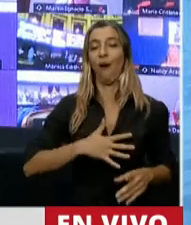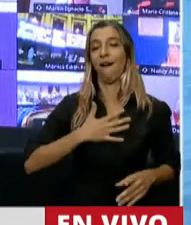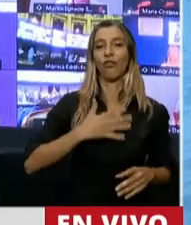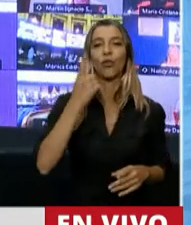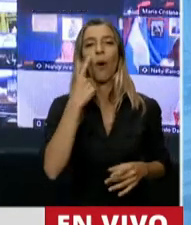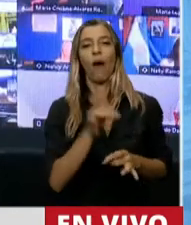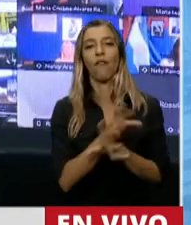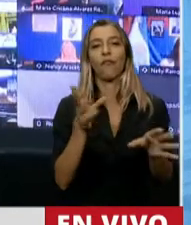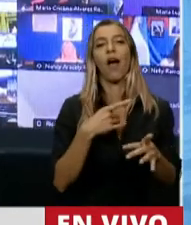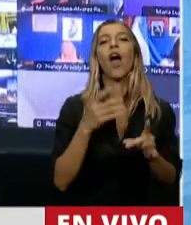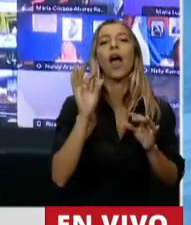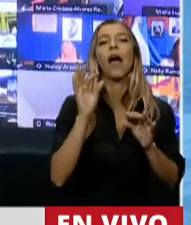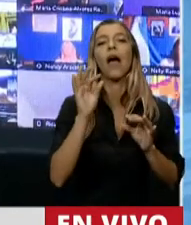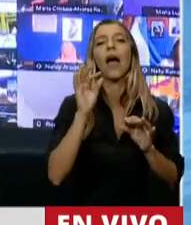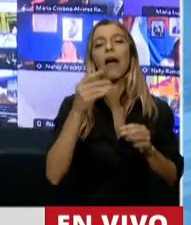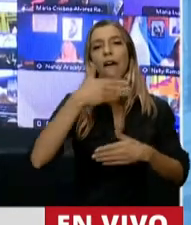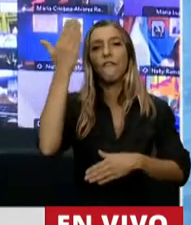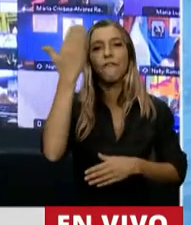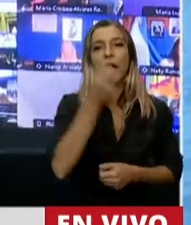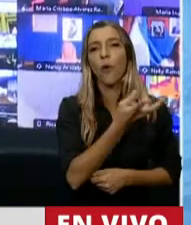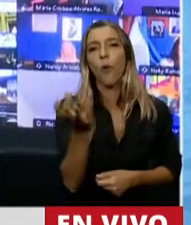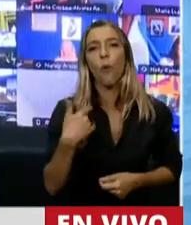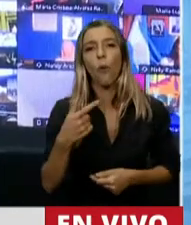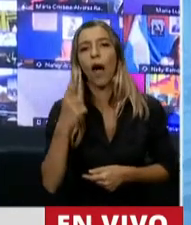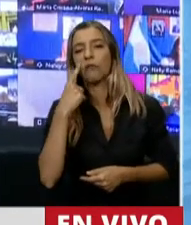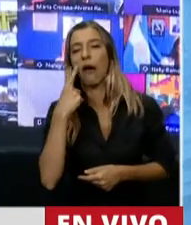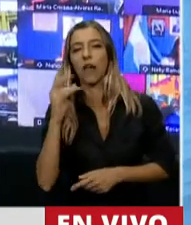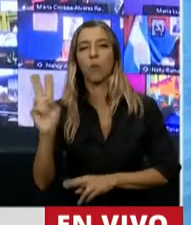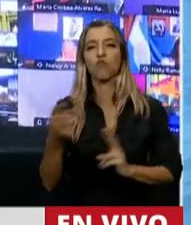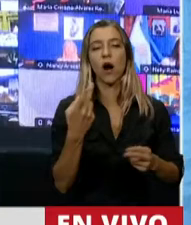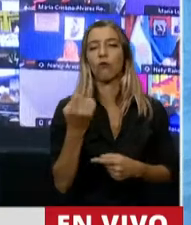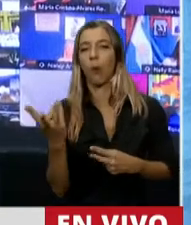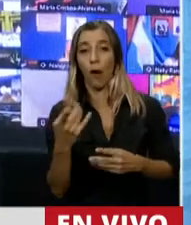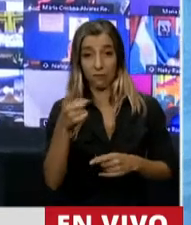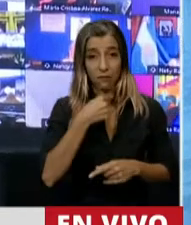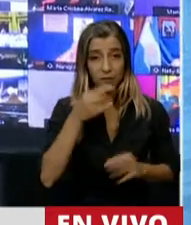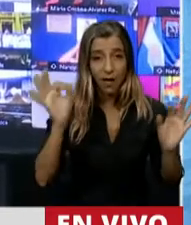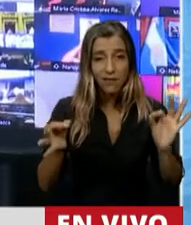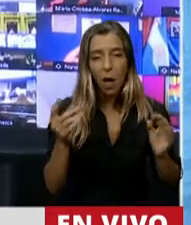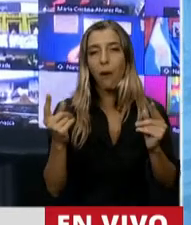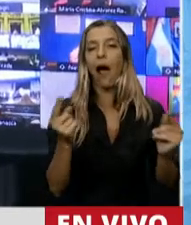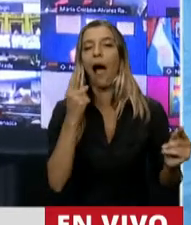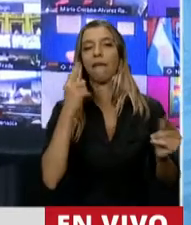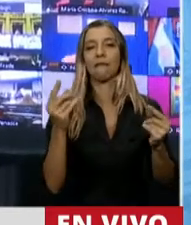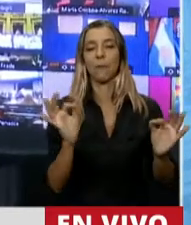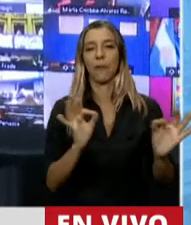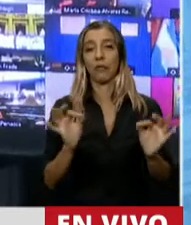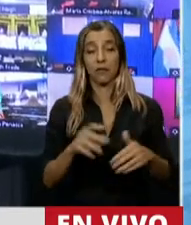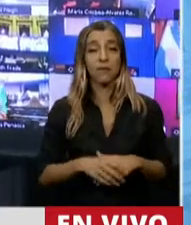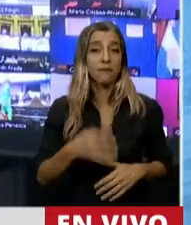infectados y cuántos muertos hay en la Argentina? En la Argentina, gracias a las políticas públicas que se tomaron